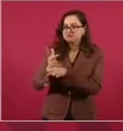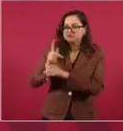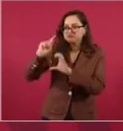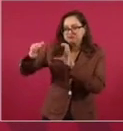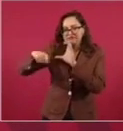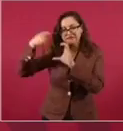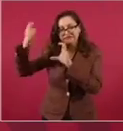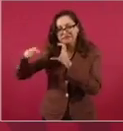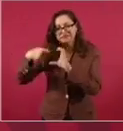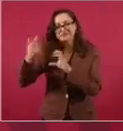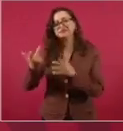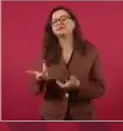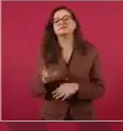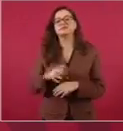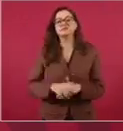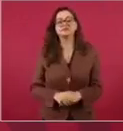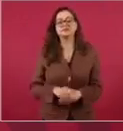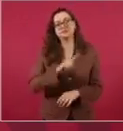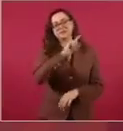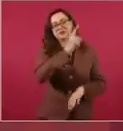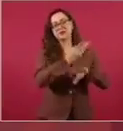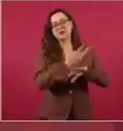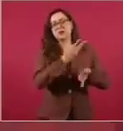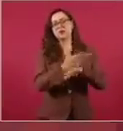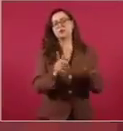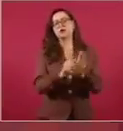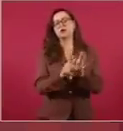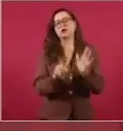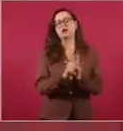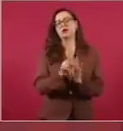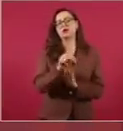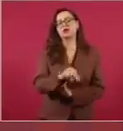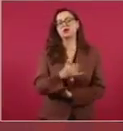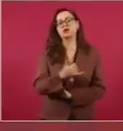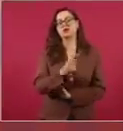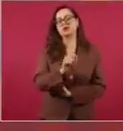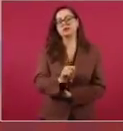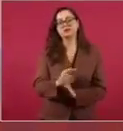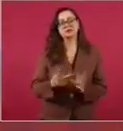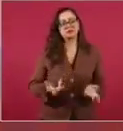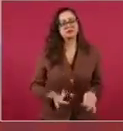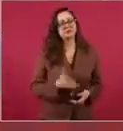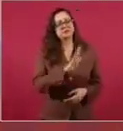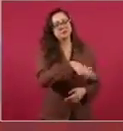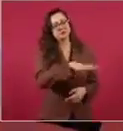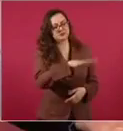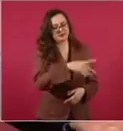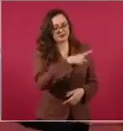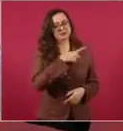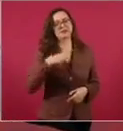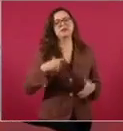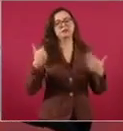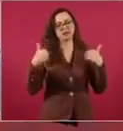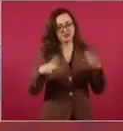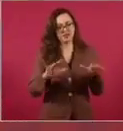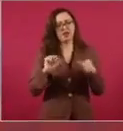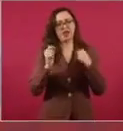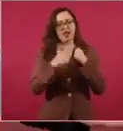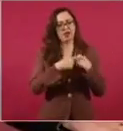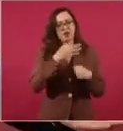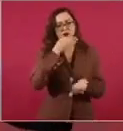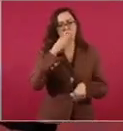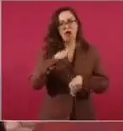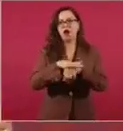El New York Times no va a decir nada, sería bueno, ¿no?, por